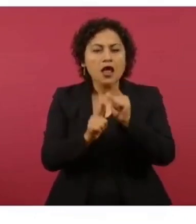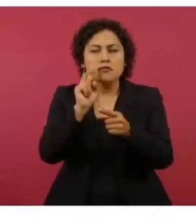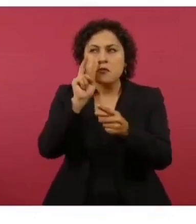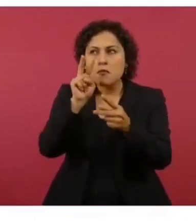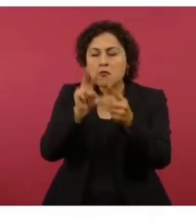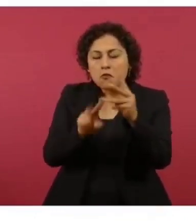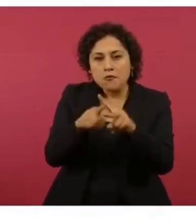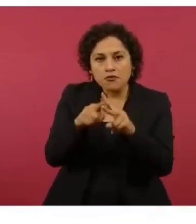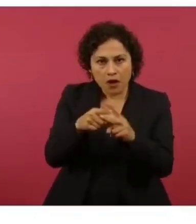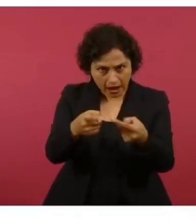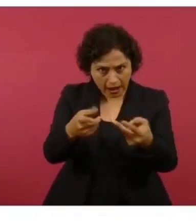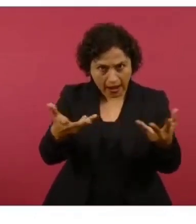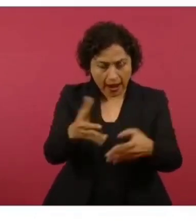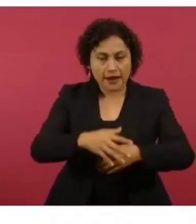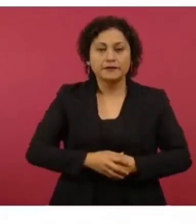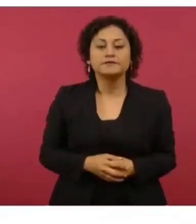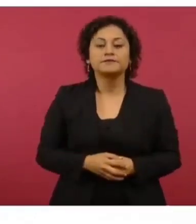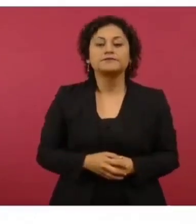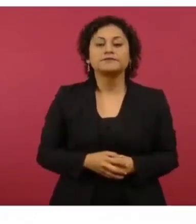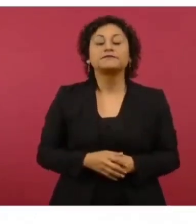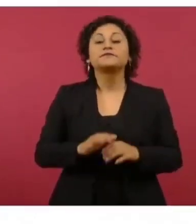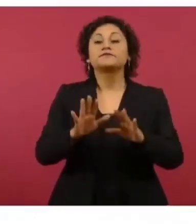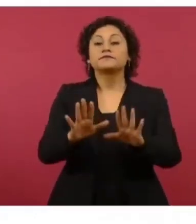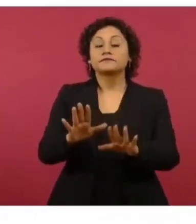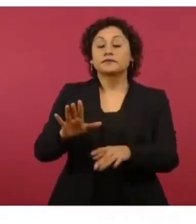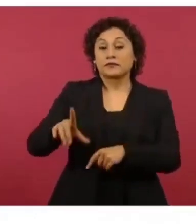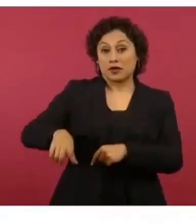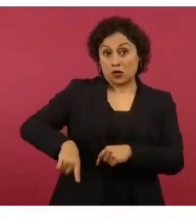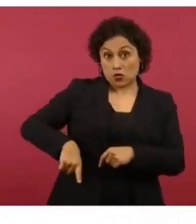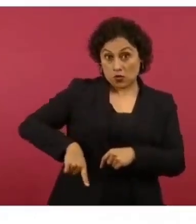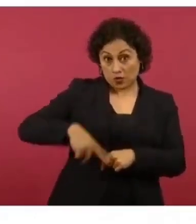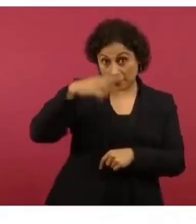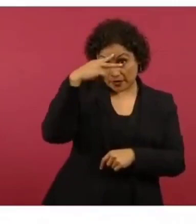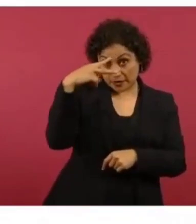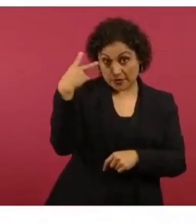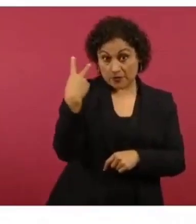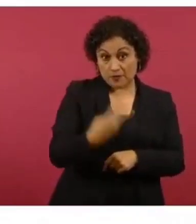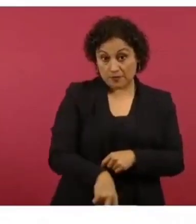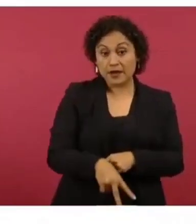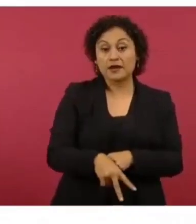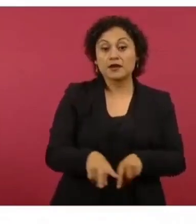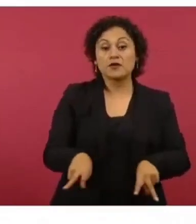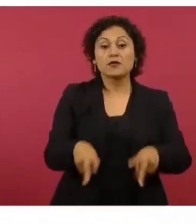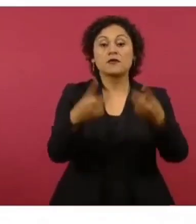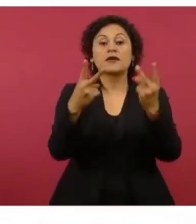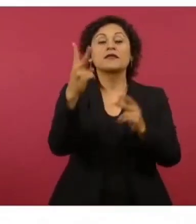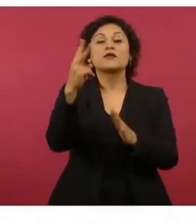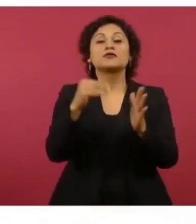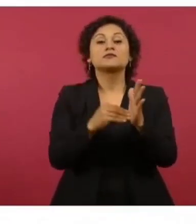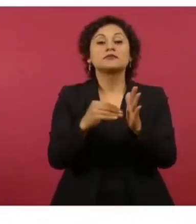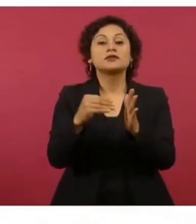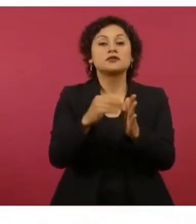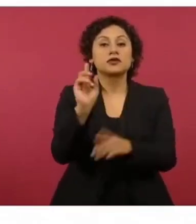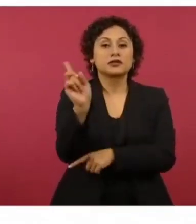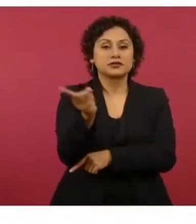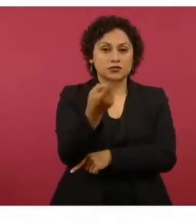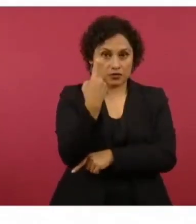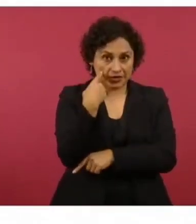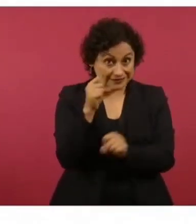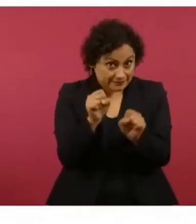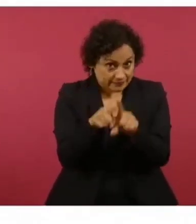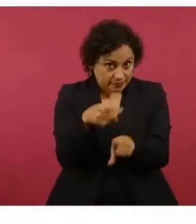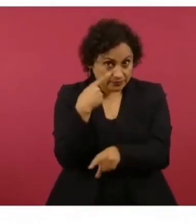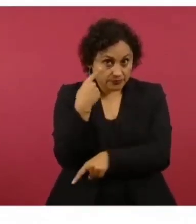Continuemos. En el gobierno de la república concretó la venta por 92 millones de dólares, que lo vamos a ver aquí. Ojo